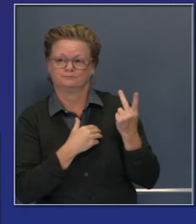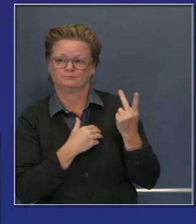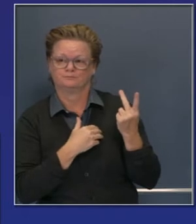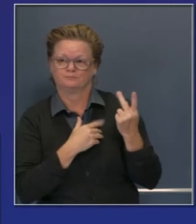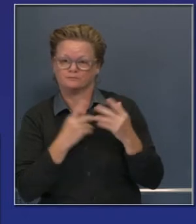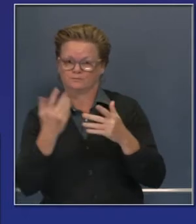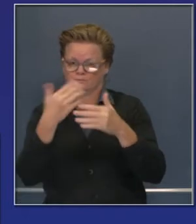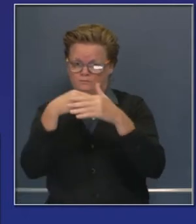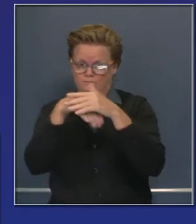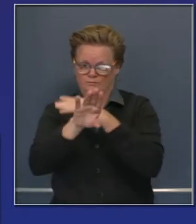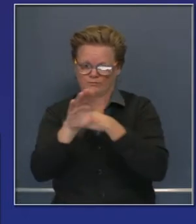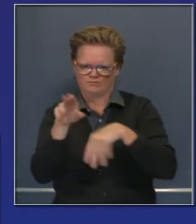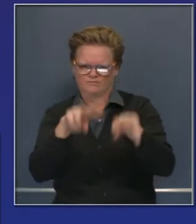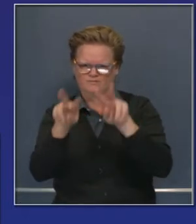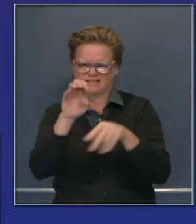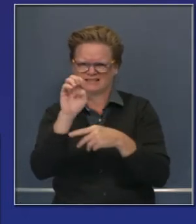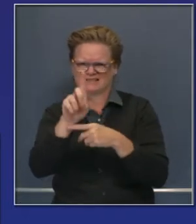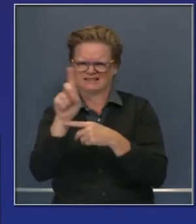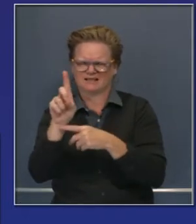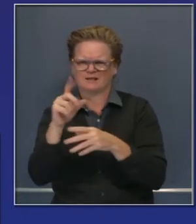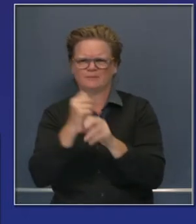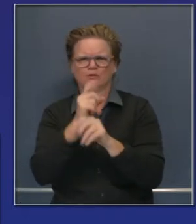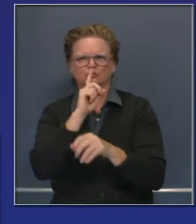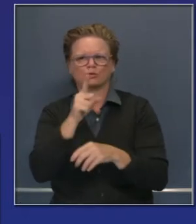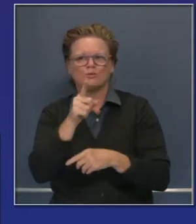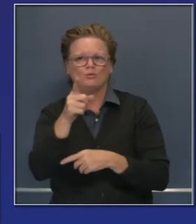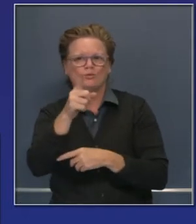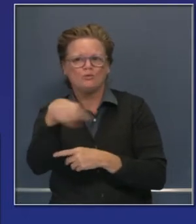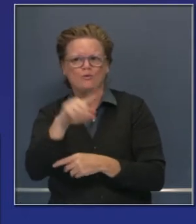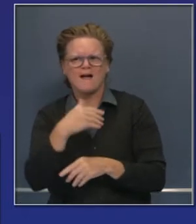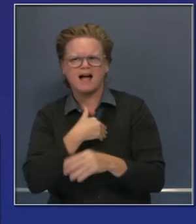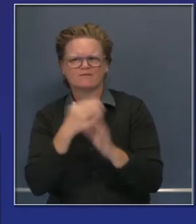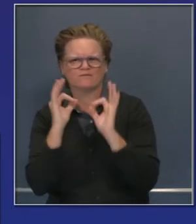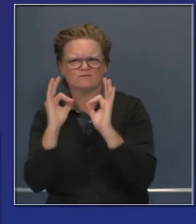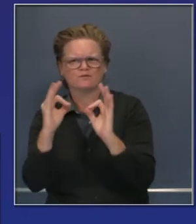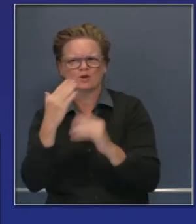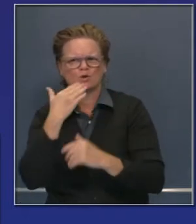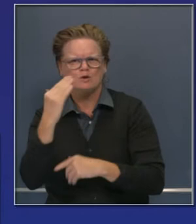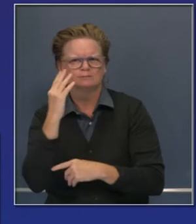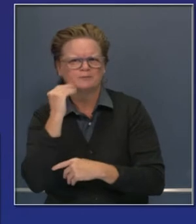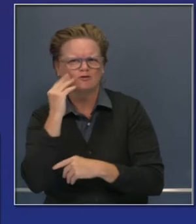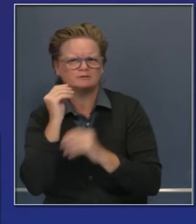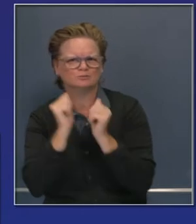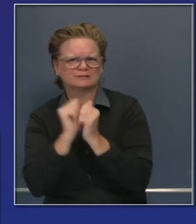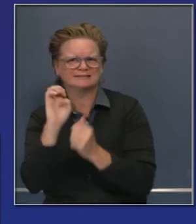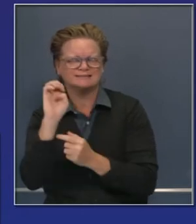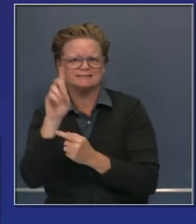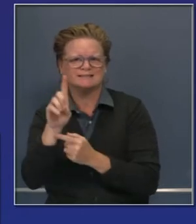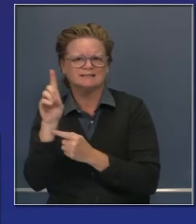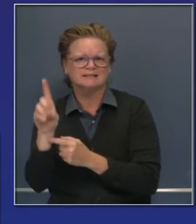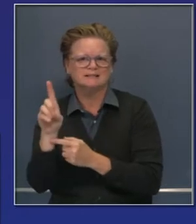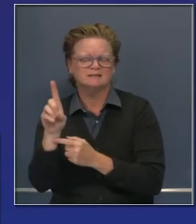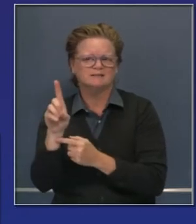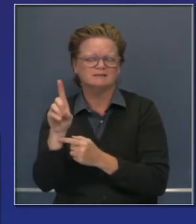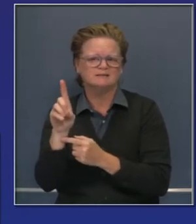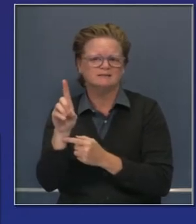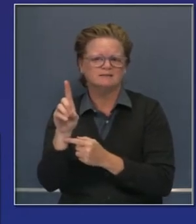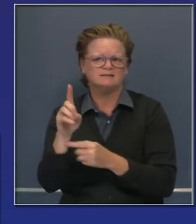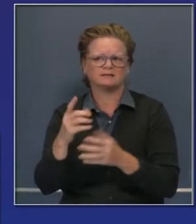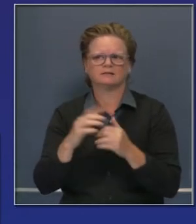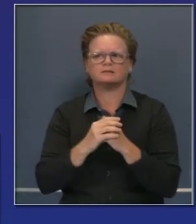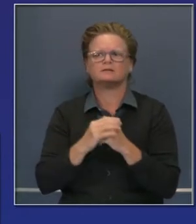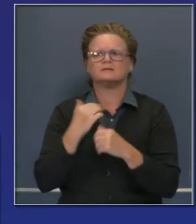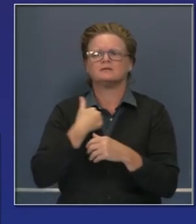claro, tenemos que ver que esas personas solicitantes tengan la asistencia que merecen. Entonces, hemos